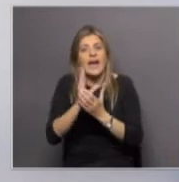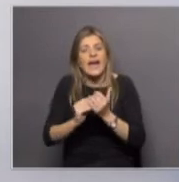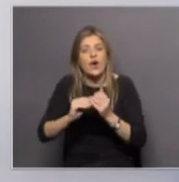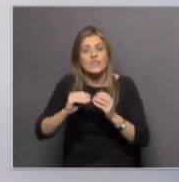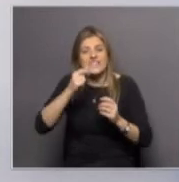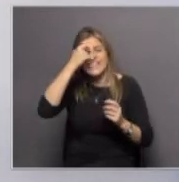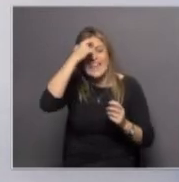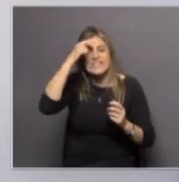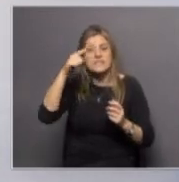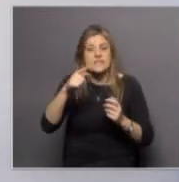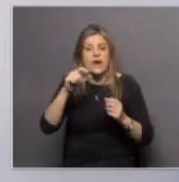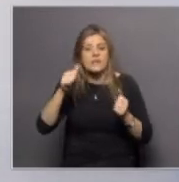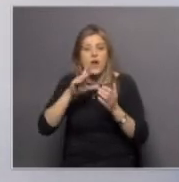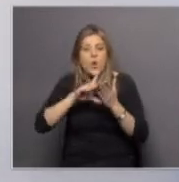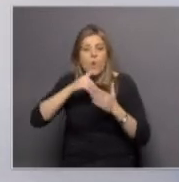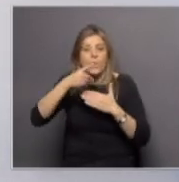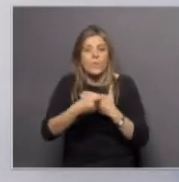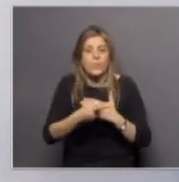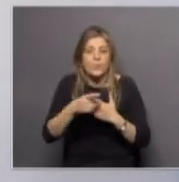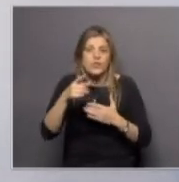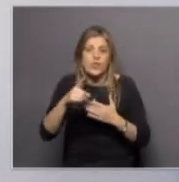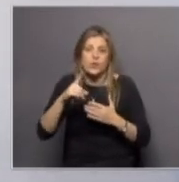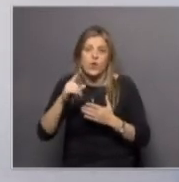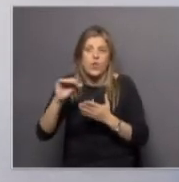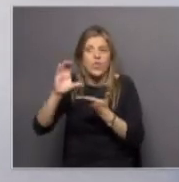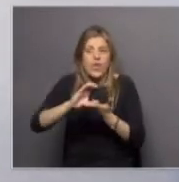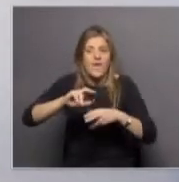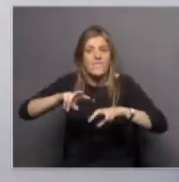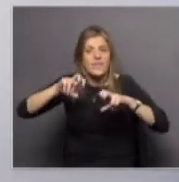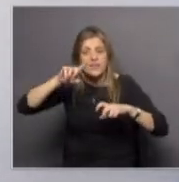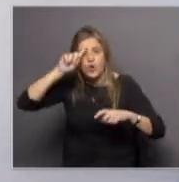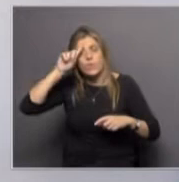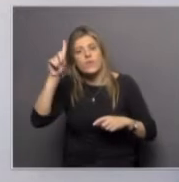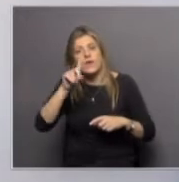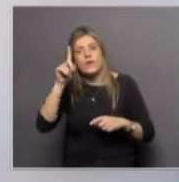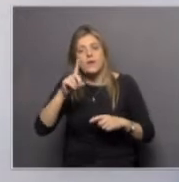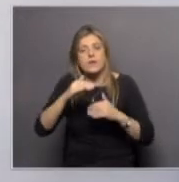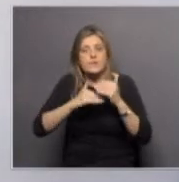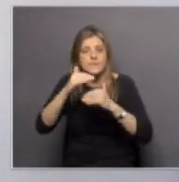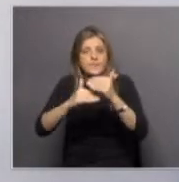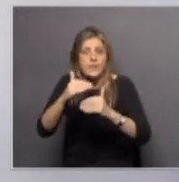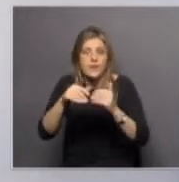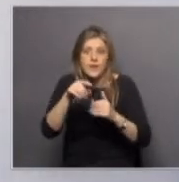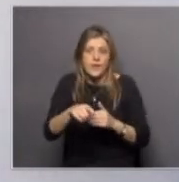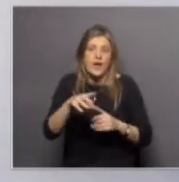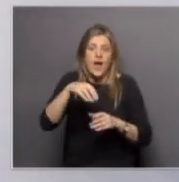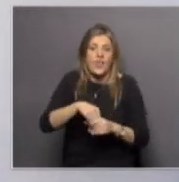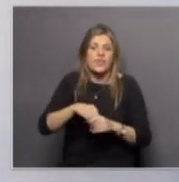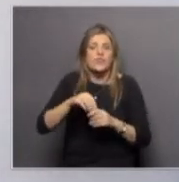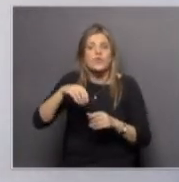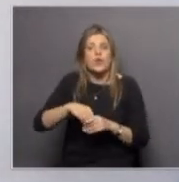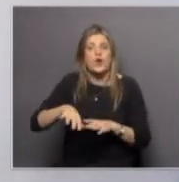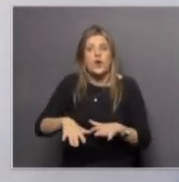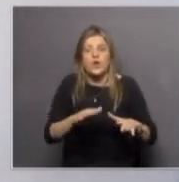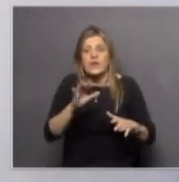proyecto de investigación multinacional que se llama Evolución del Balcanismo Submarino en el Estrecho